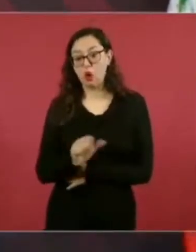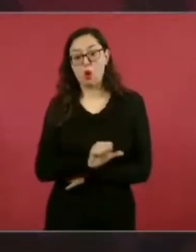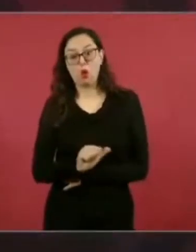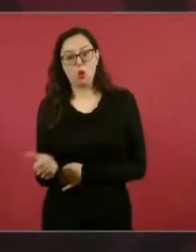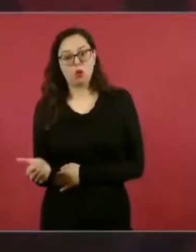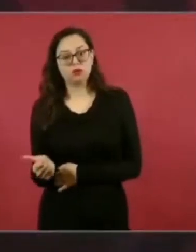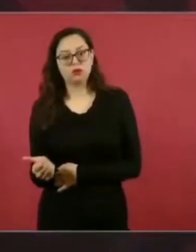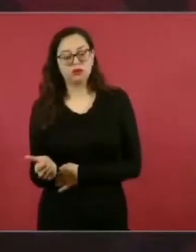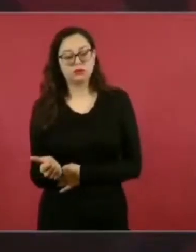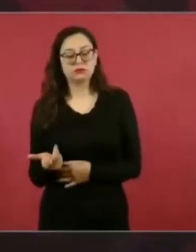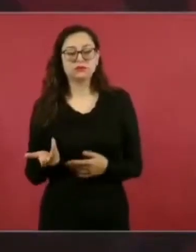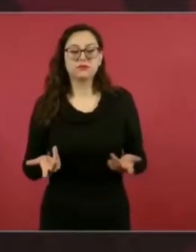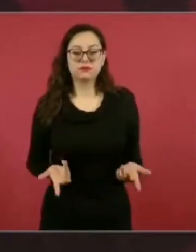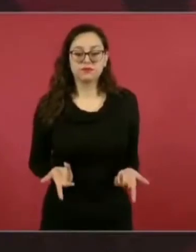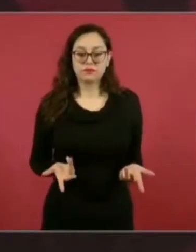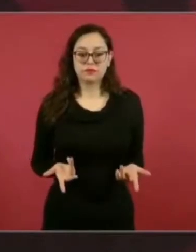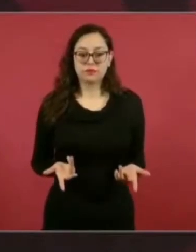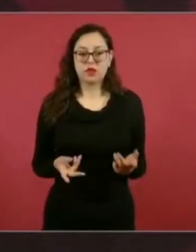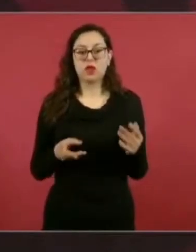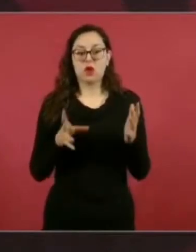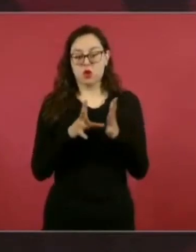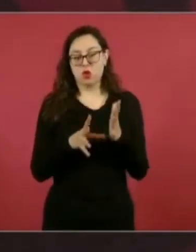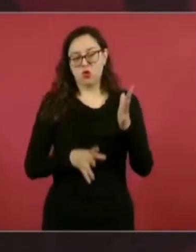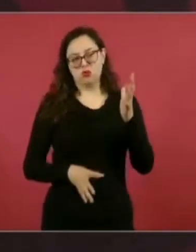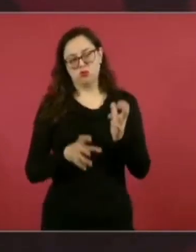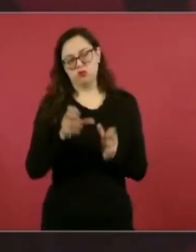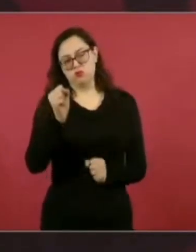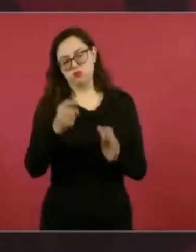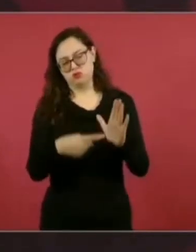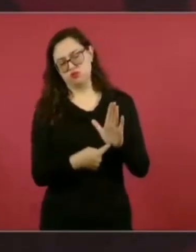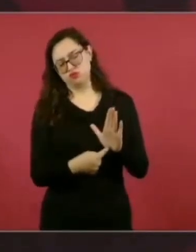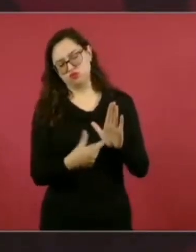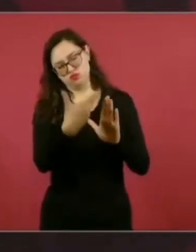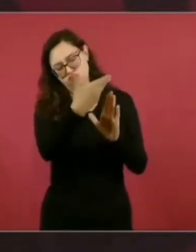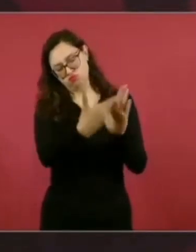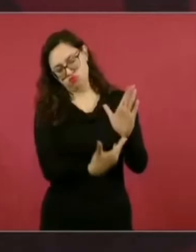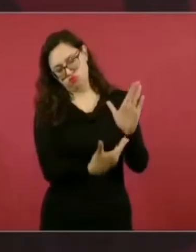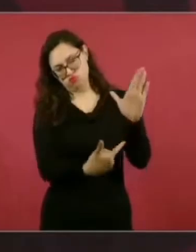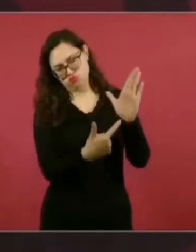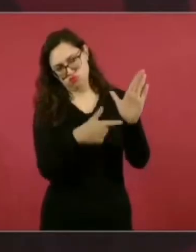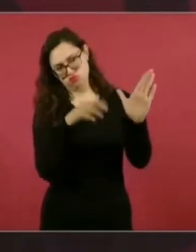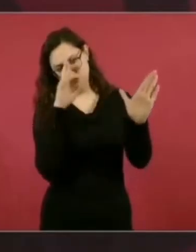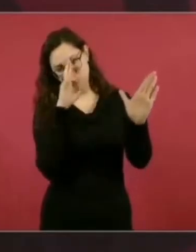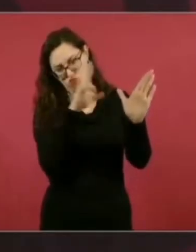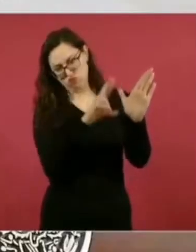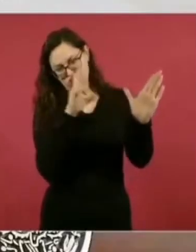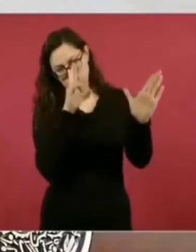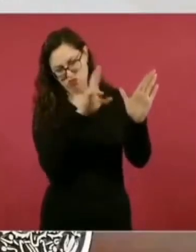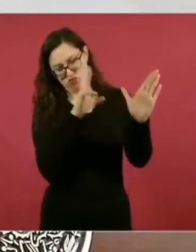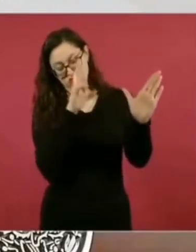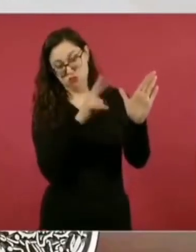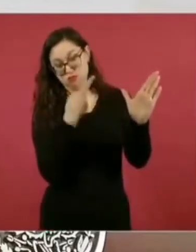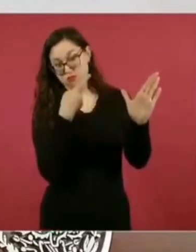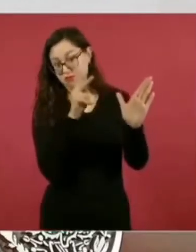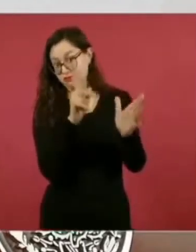La Constitución se respetaba en la forma, nunca dejó